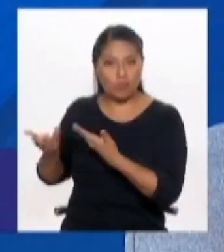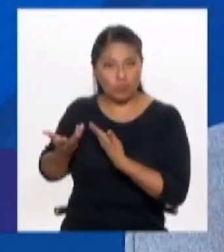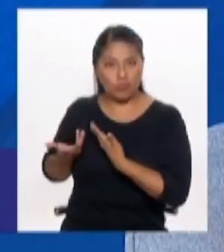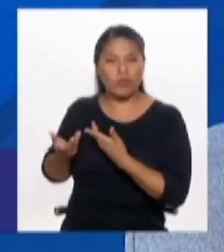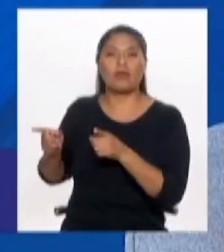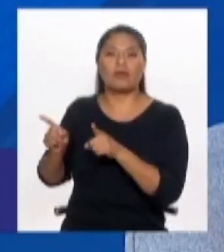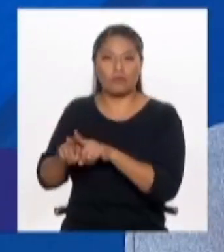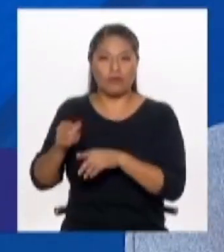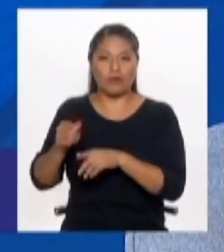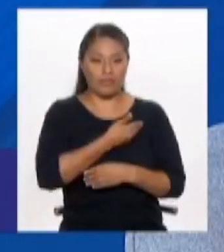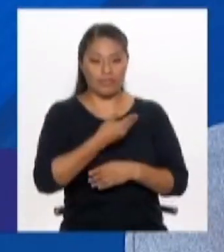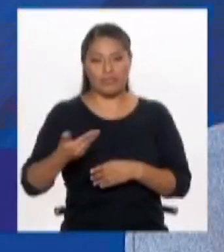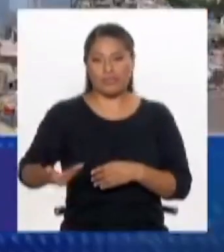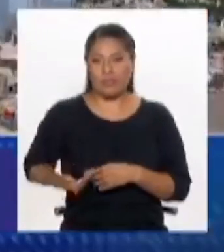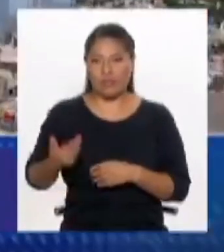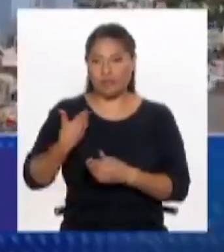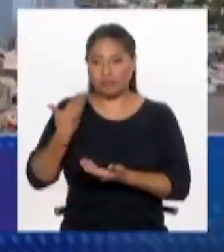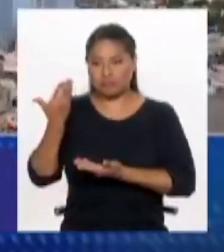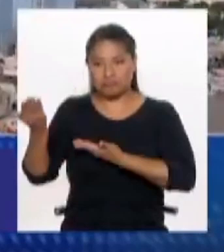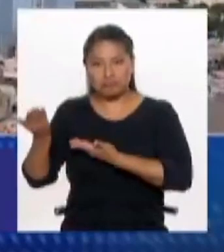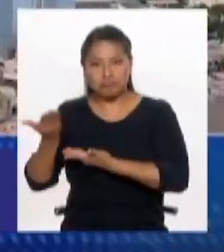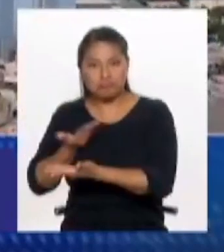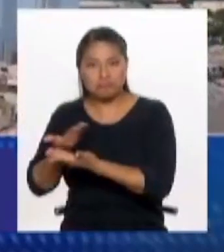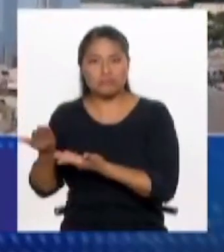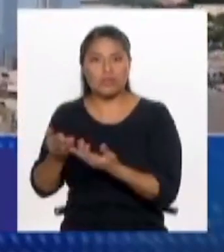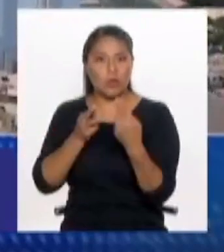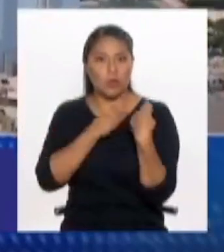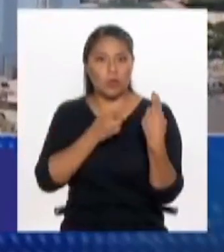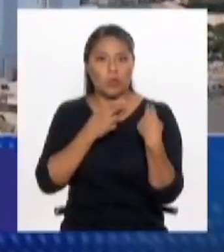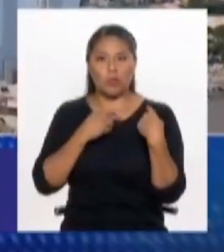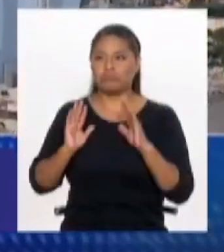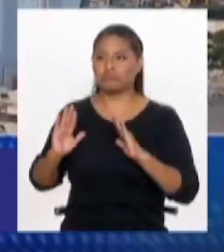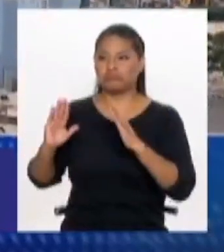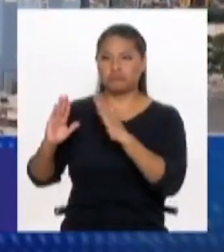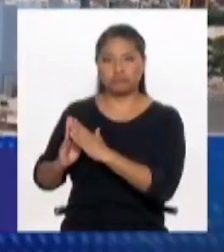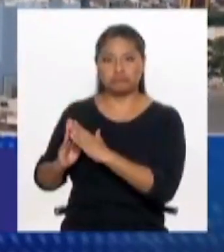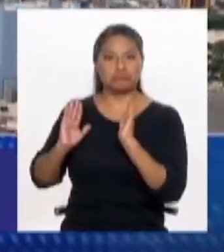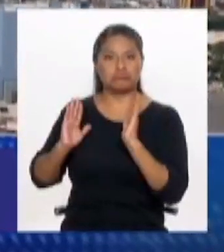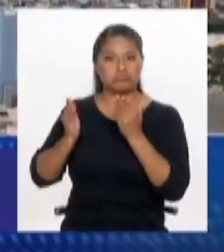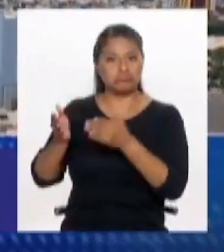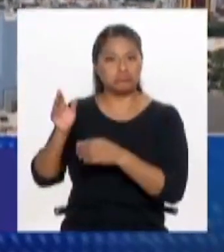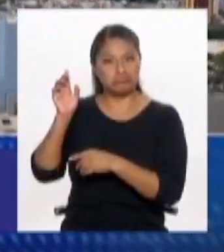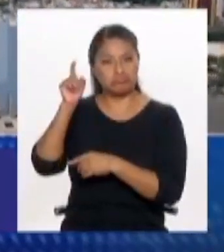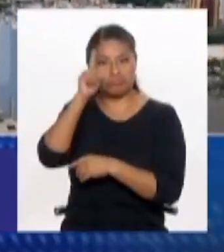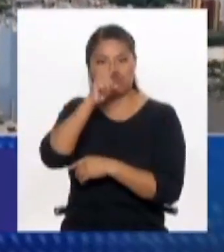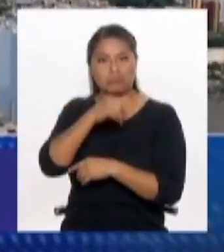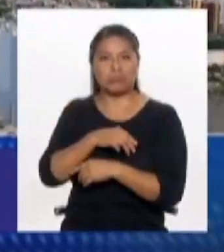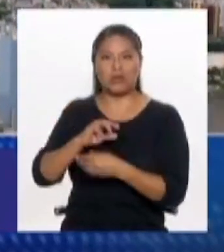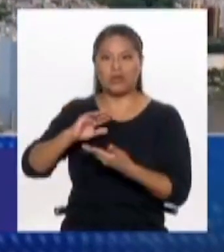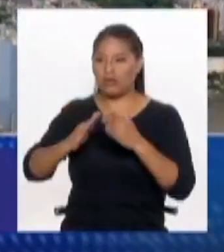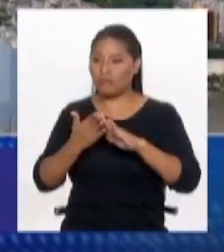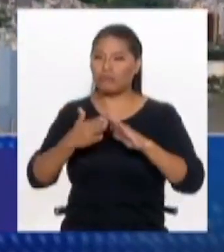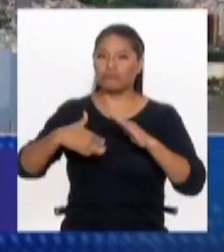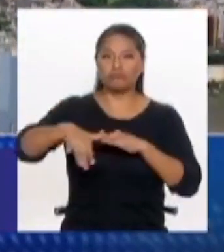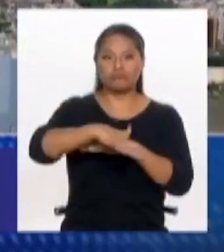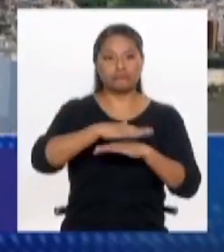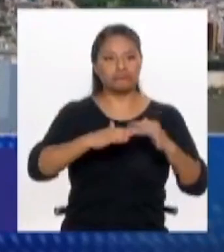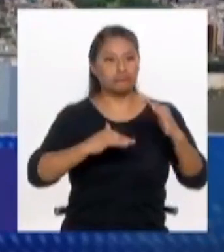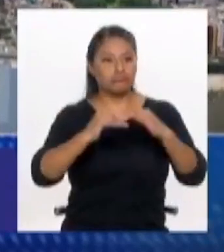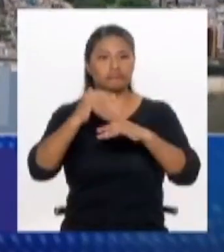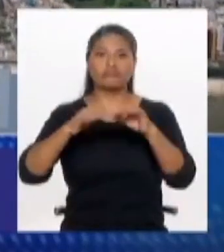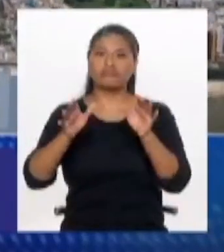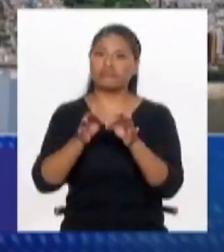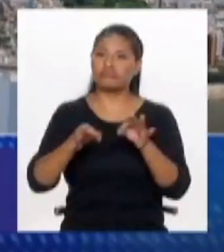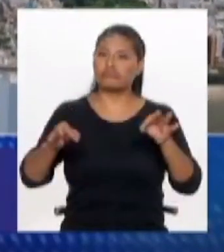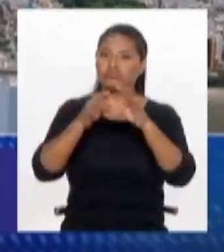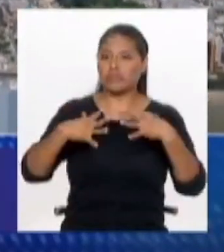brinda ningún servicio, como no es responsable de su vivienda, como el Estado no se preocupa de construir ciudad, ni salud,